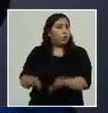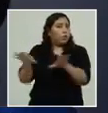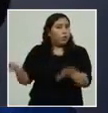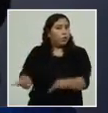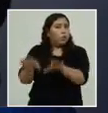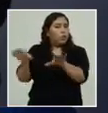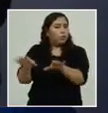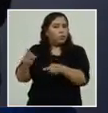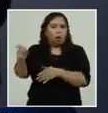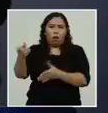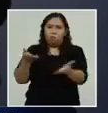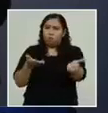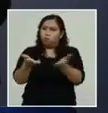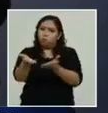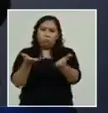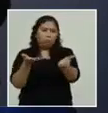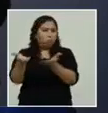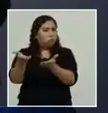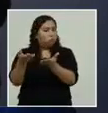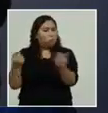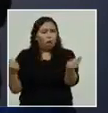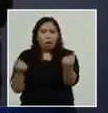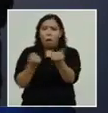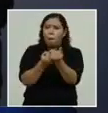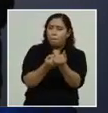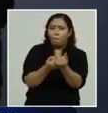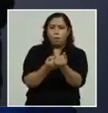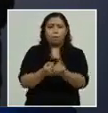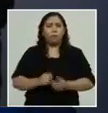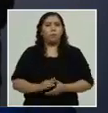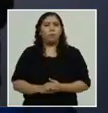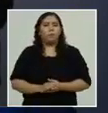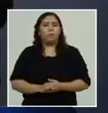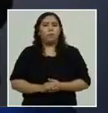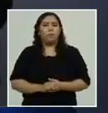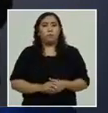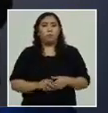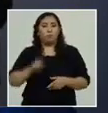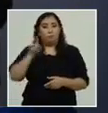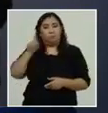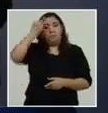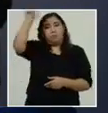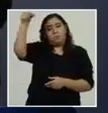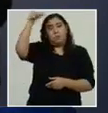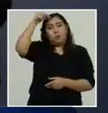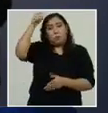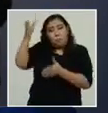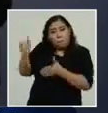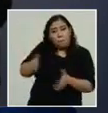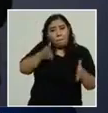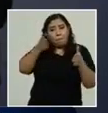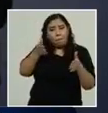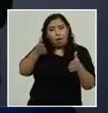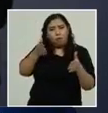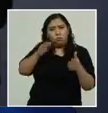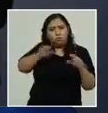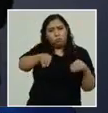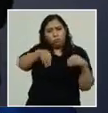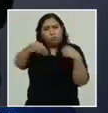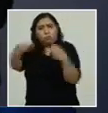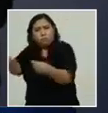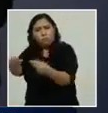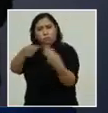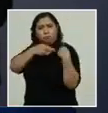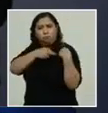pueblo por apoyar todas las acciones que está haciendo el gobierno de Honduras para poder llevar alivio para